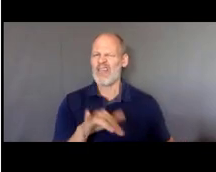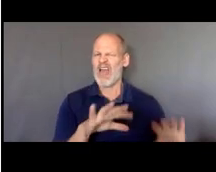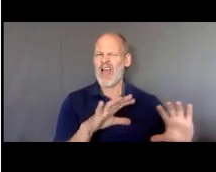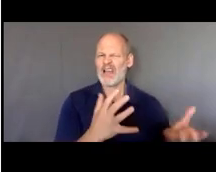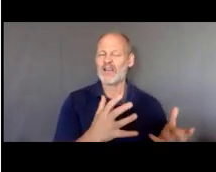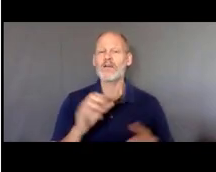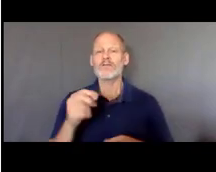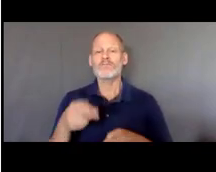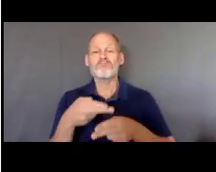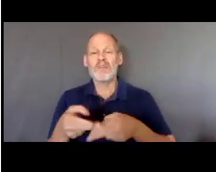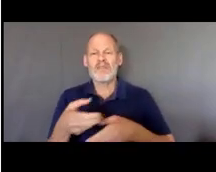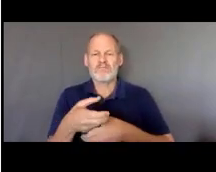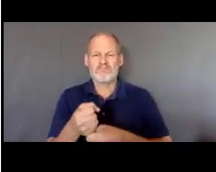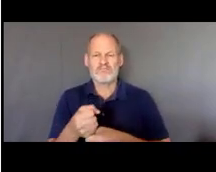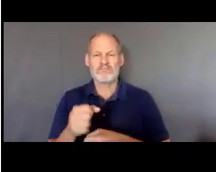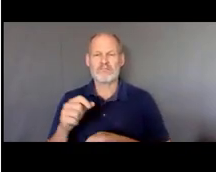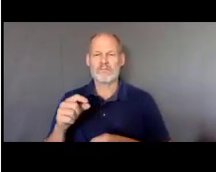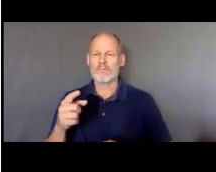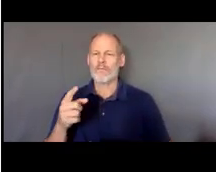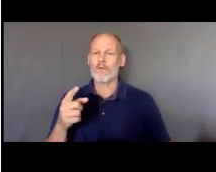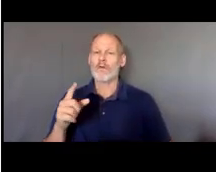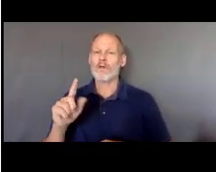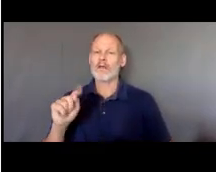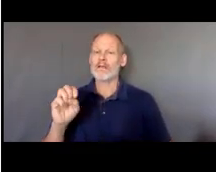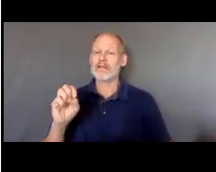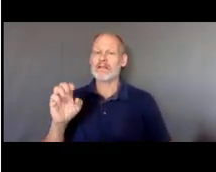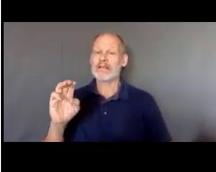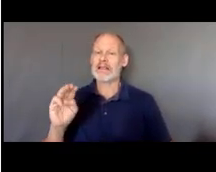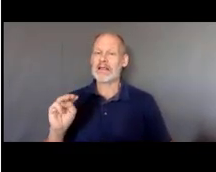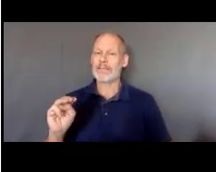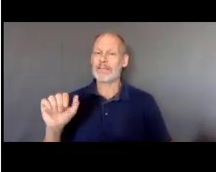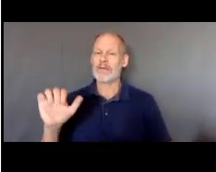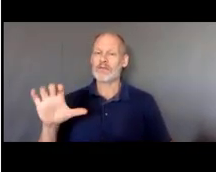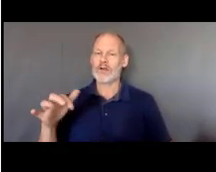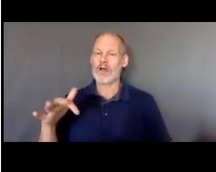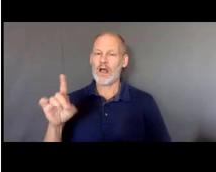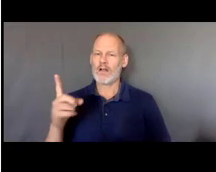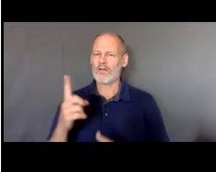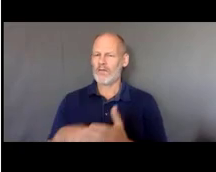tipo de servicios que nosotros proporcionamos y dónde los proporcionamos